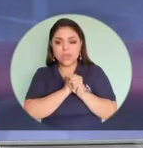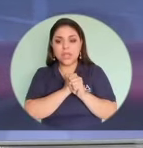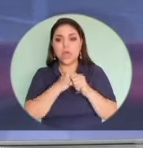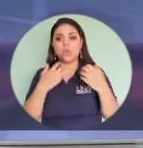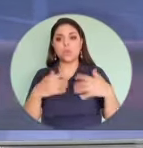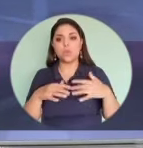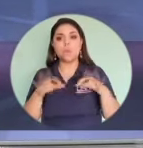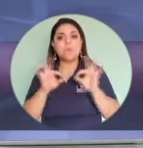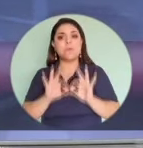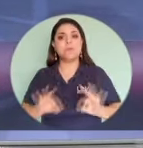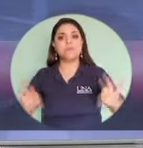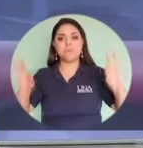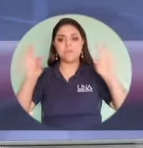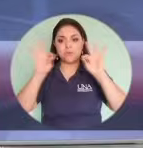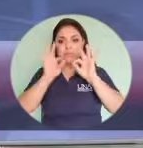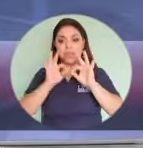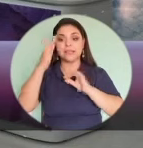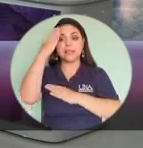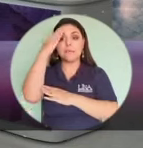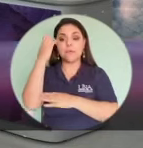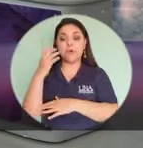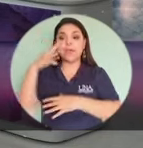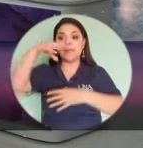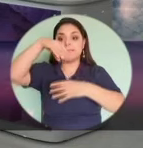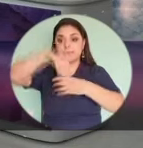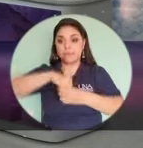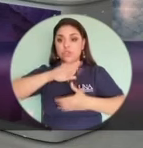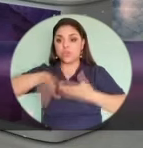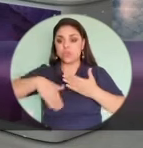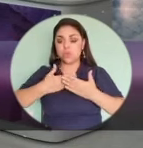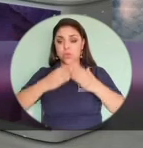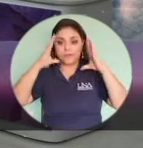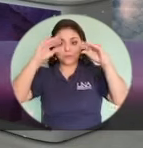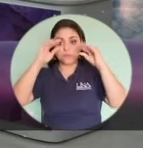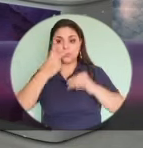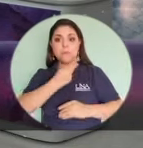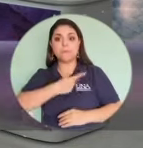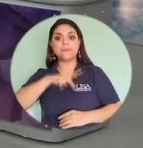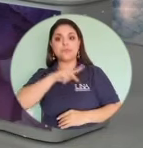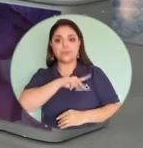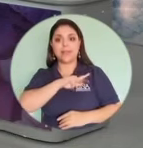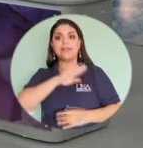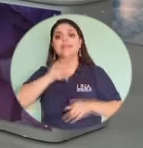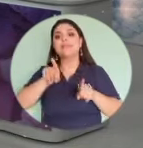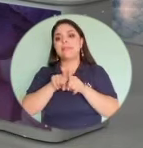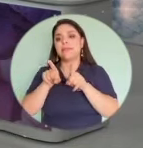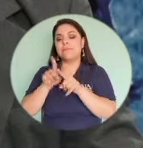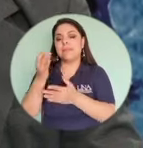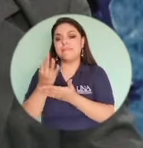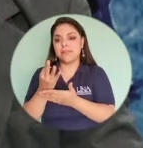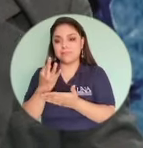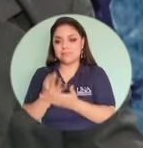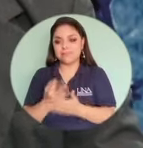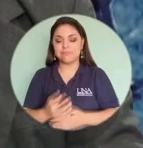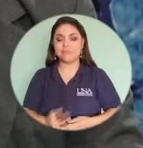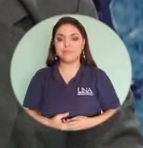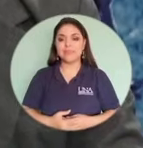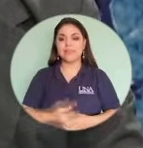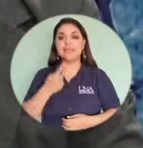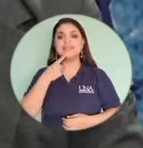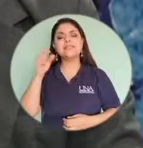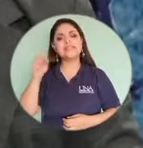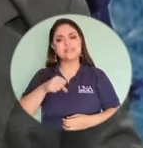datos que tienen que ver con nuestra persona. Sí, definitivamente, lo decía muy bien don Cristian,